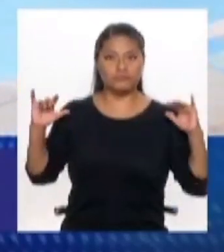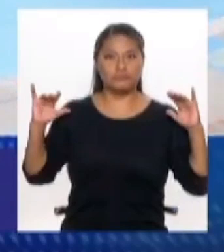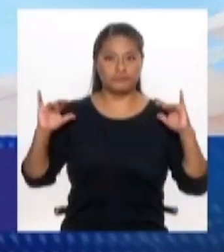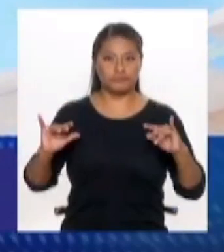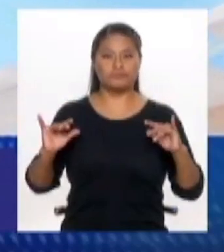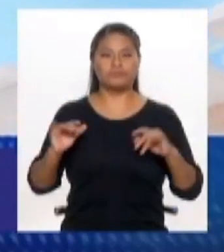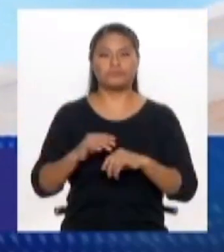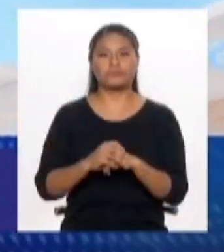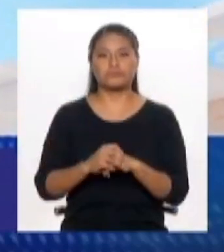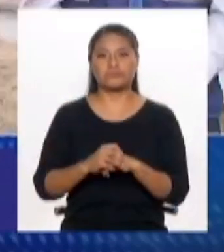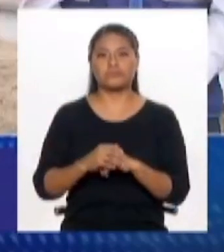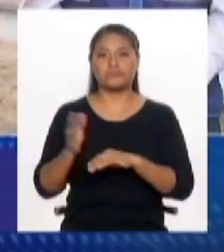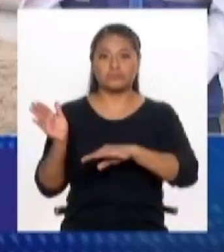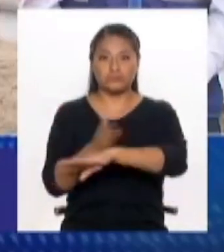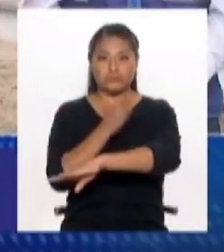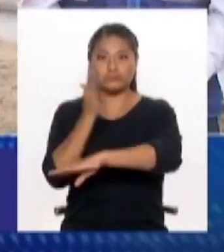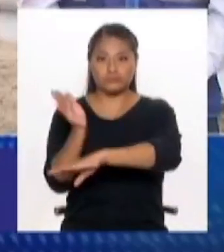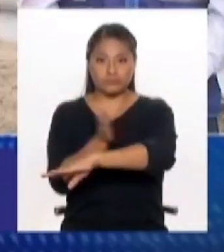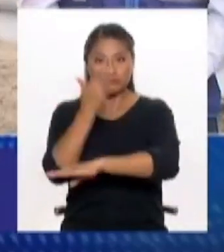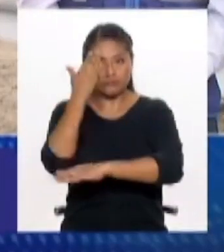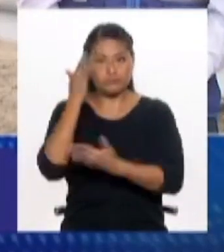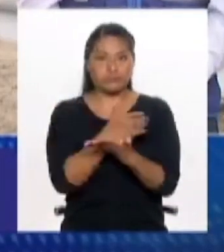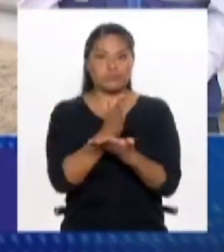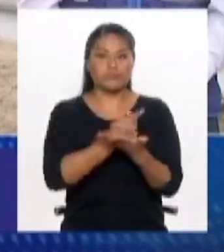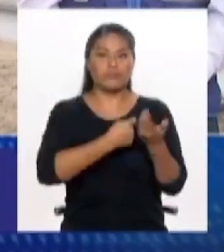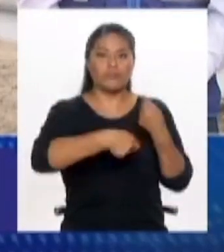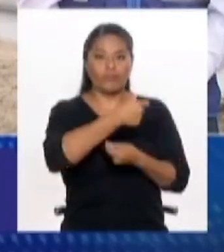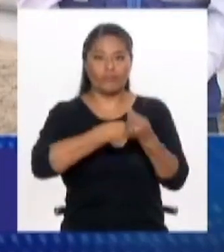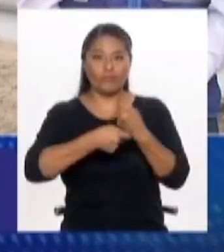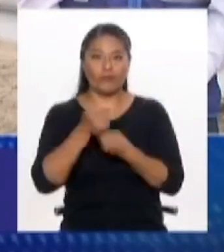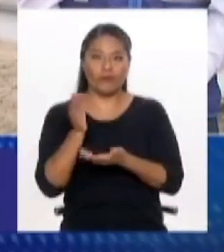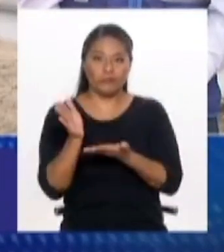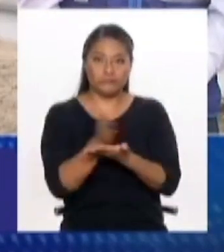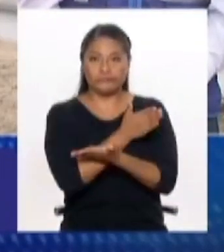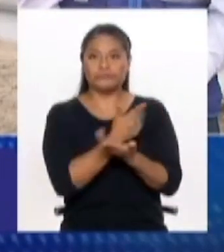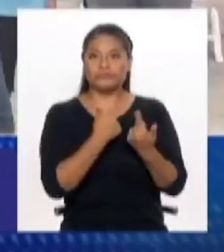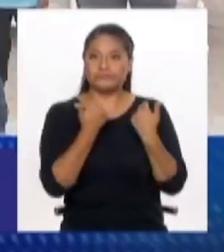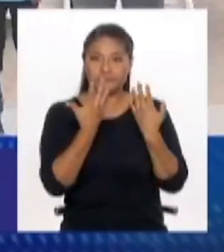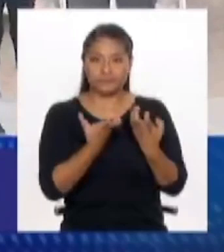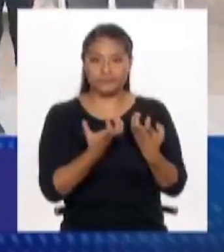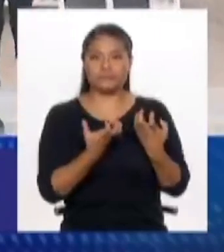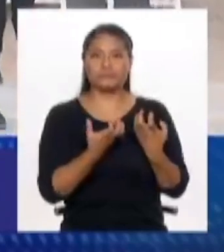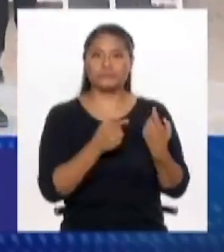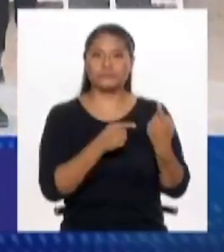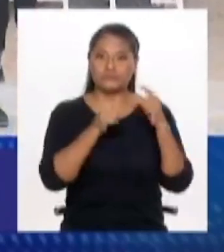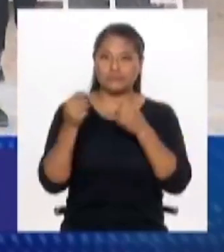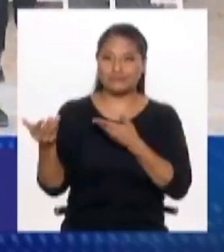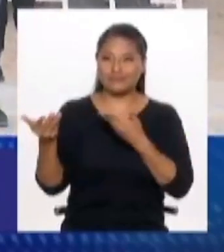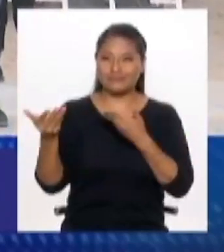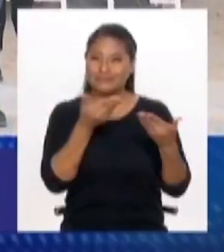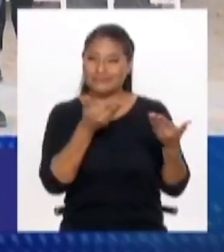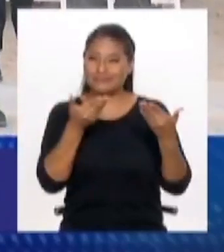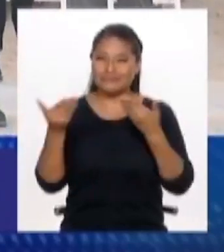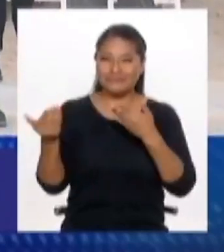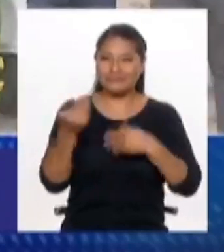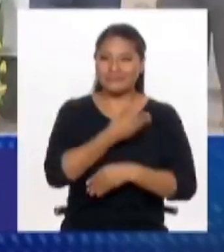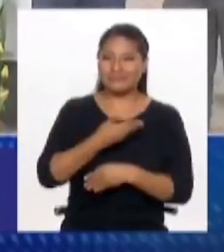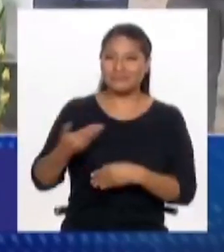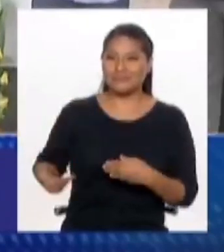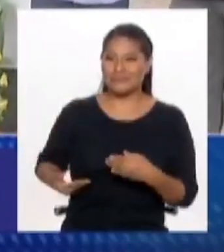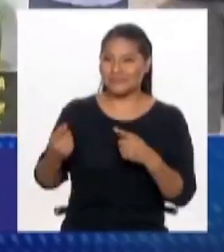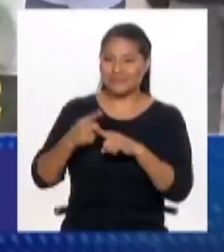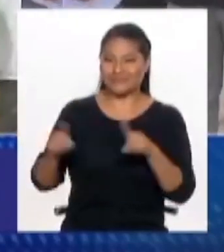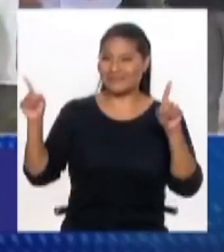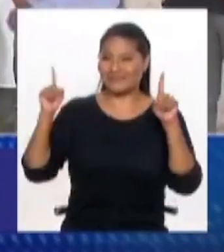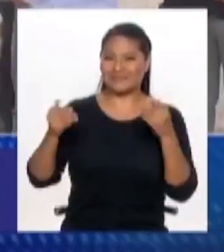se sacan a los ambulantes de mesa redonda que necesitan el espacio público para trabajar. Entonces hay una noción de espacio público un poco perversa,